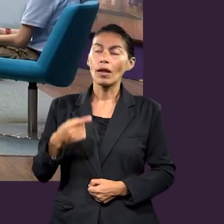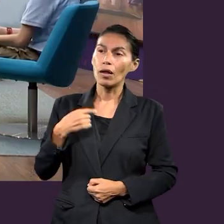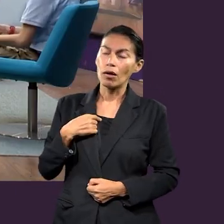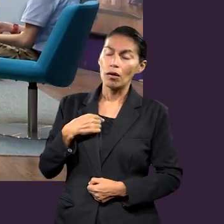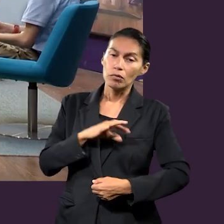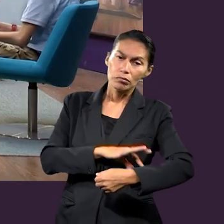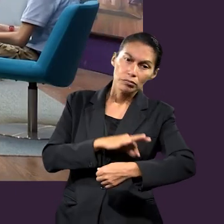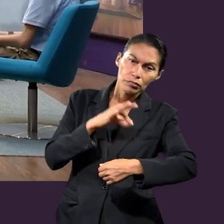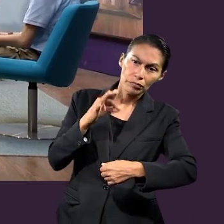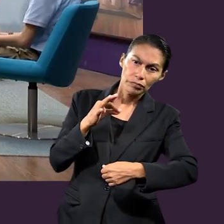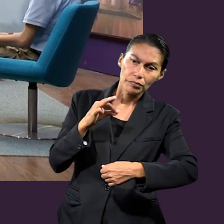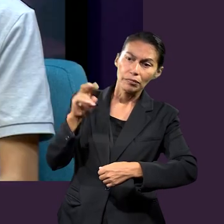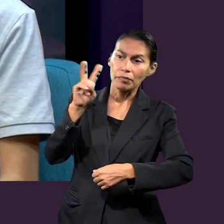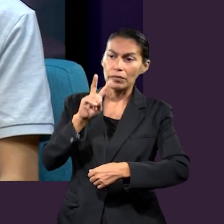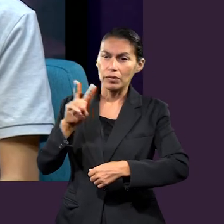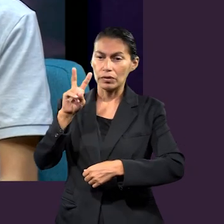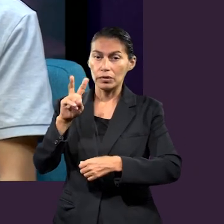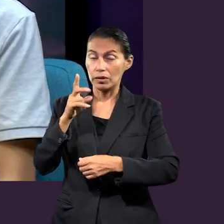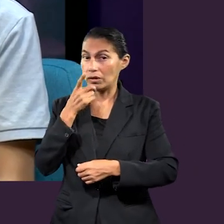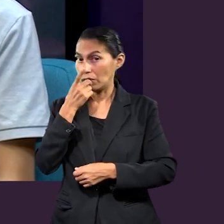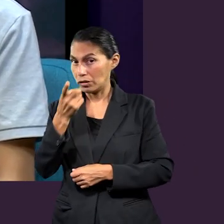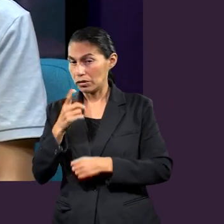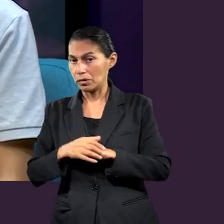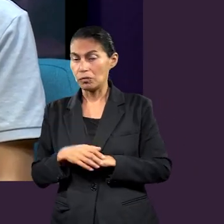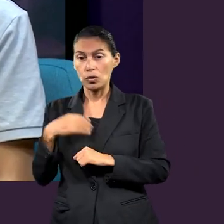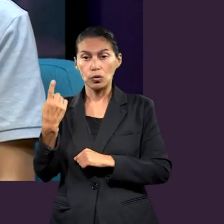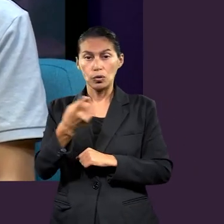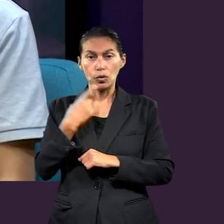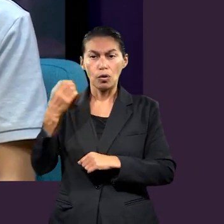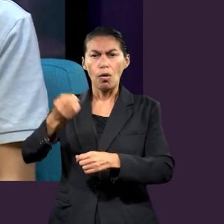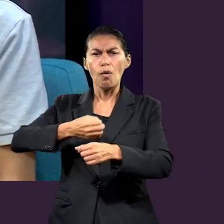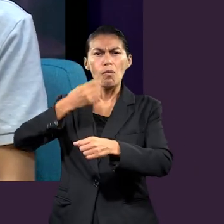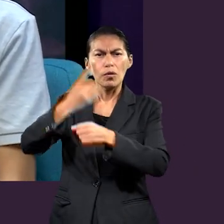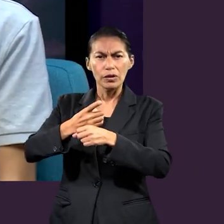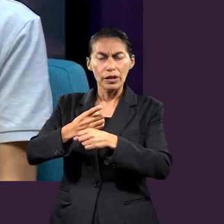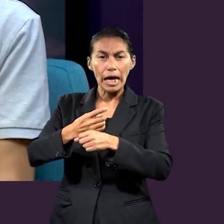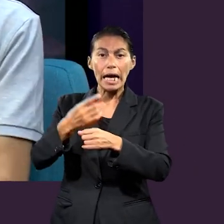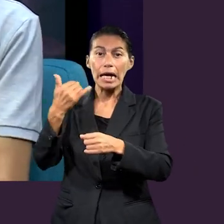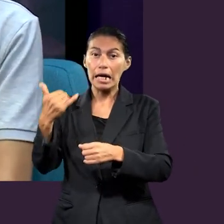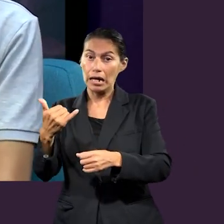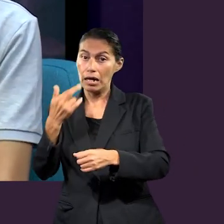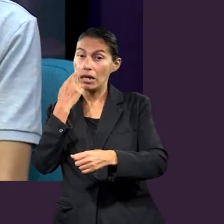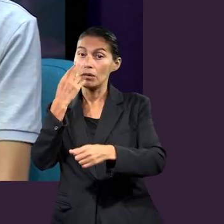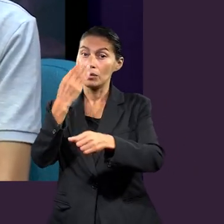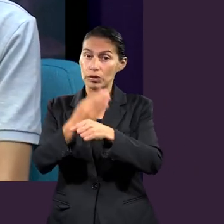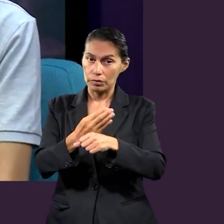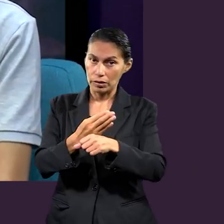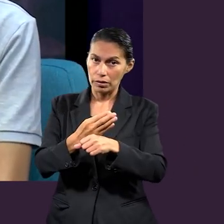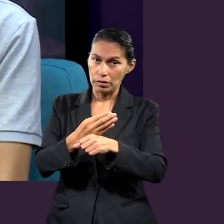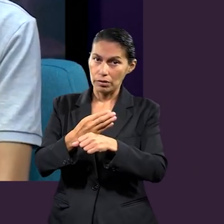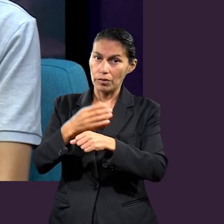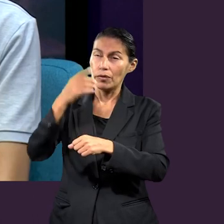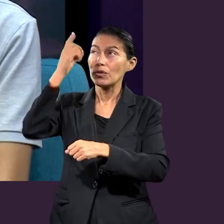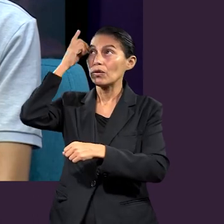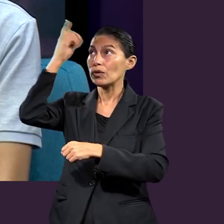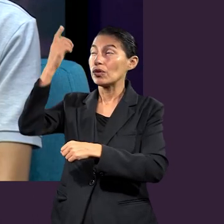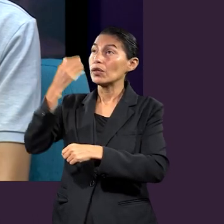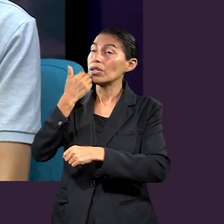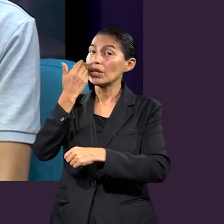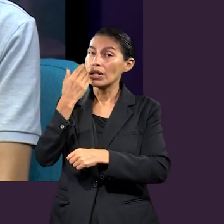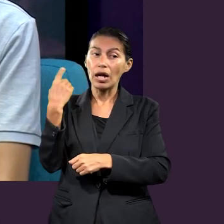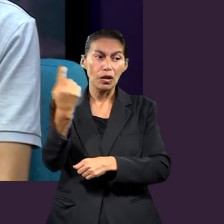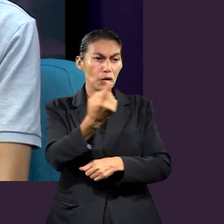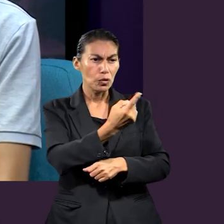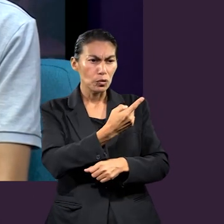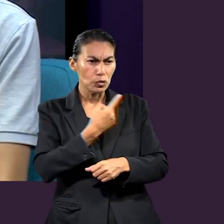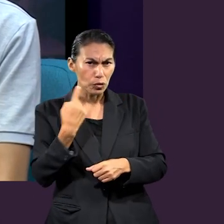gracias. Me quedo con una parte del viernes, que dice que tenemos un privilegio y una responsabilidad, ya que Dios